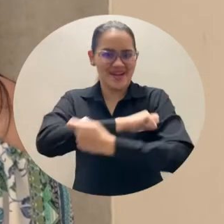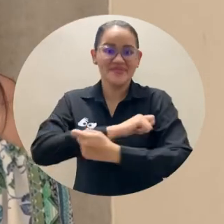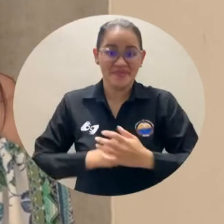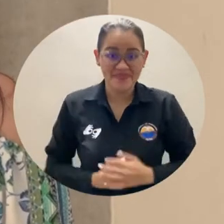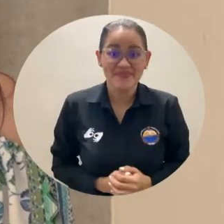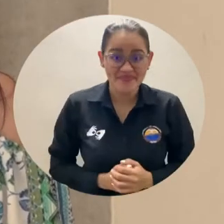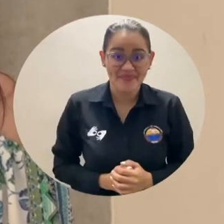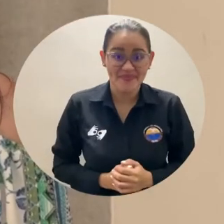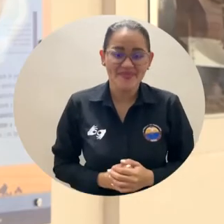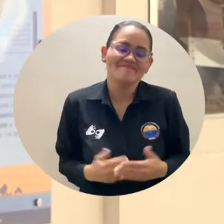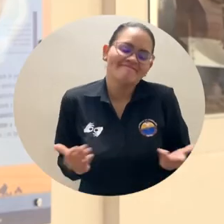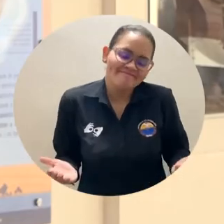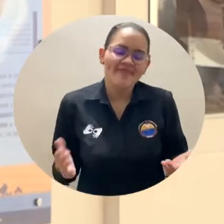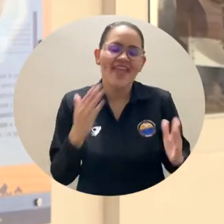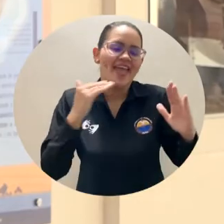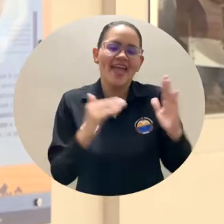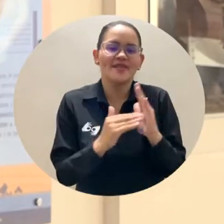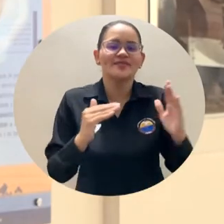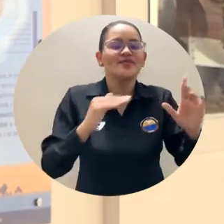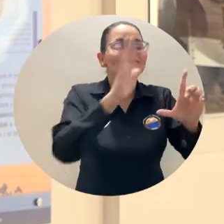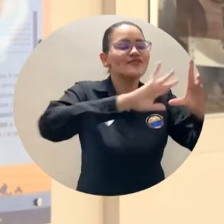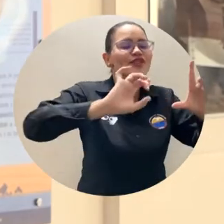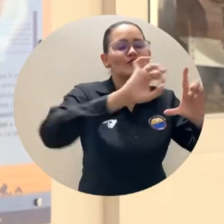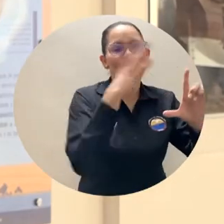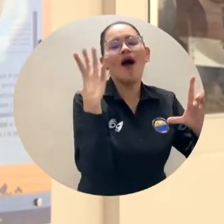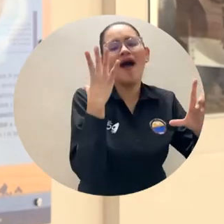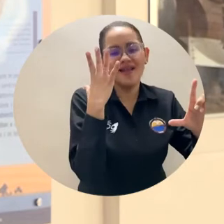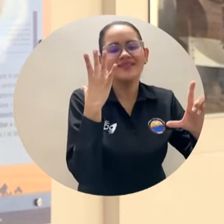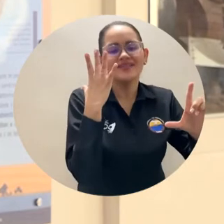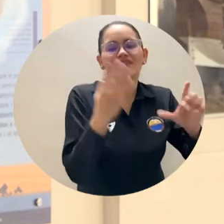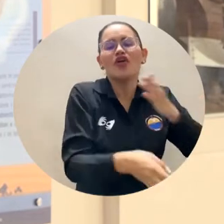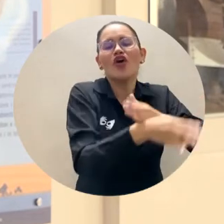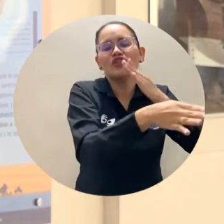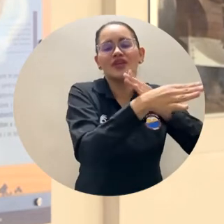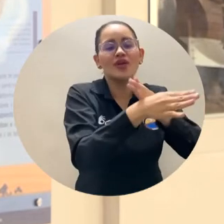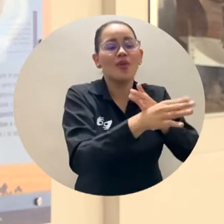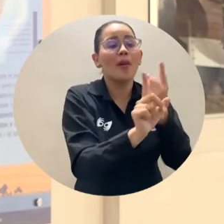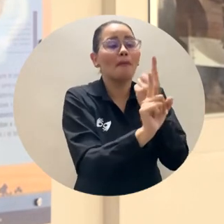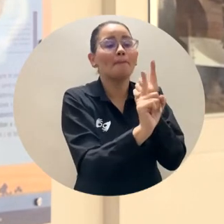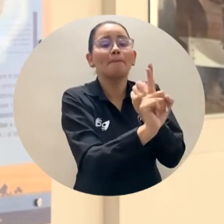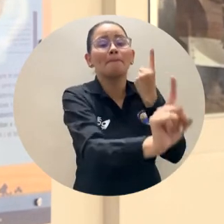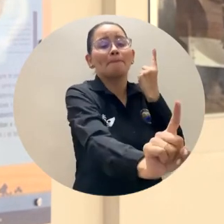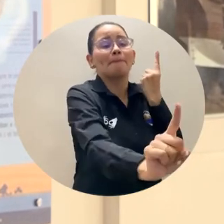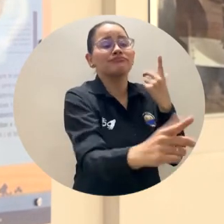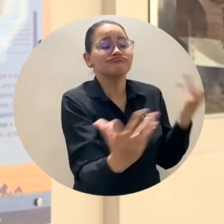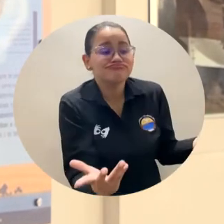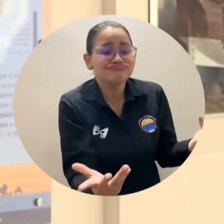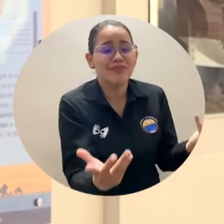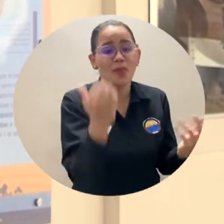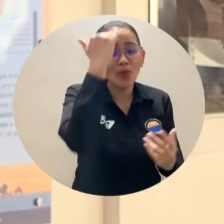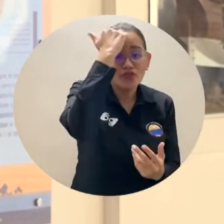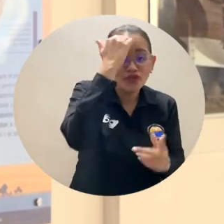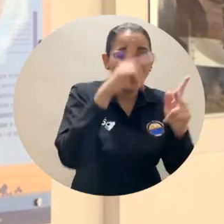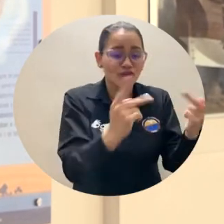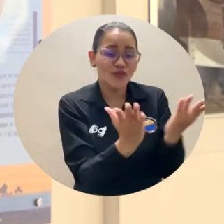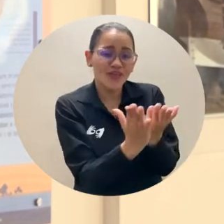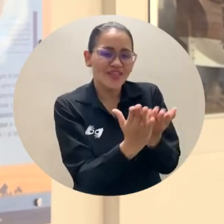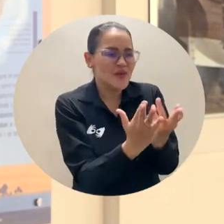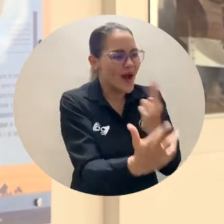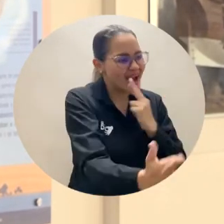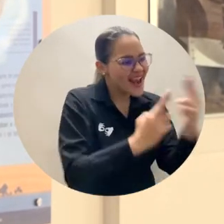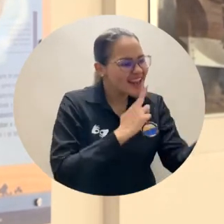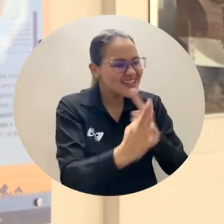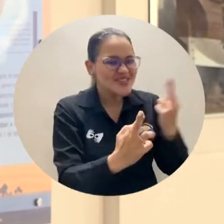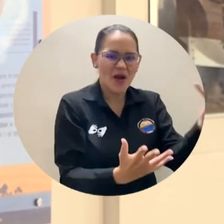conocimiento en verdad se construya. Si seguimos en la virtualidad vamos a seguir distantes entre estudiantes y profesores, no vamos a